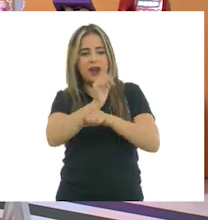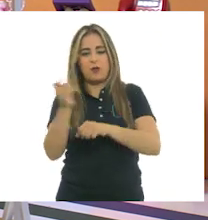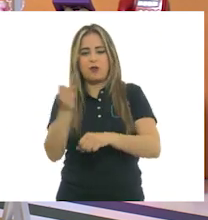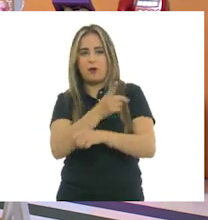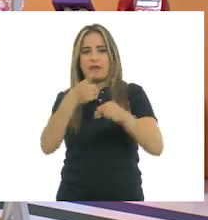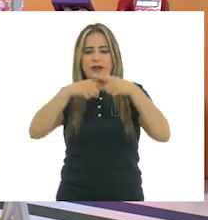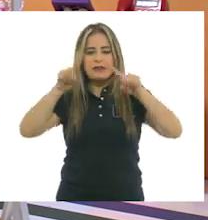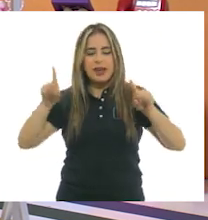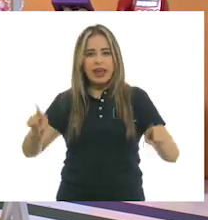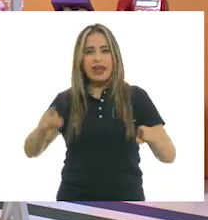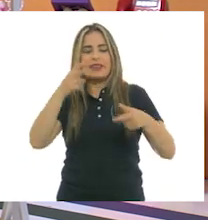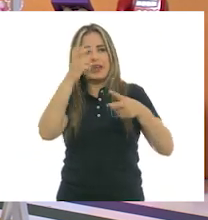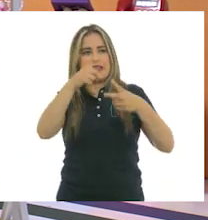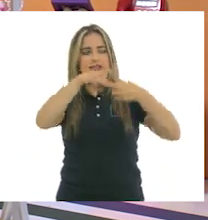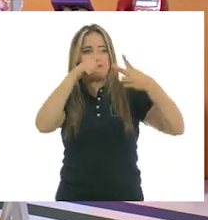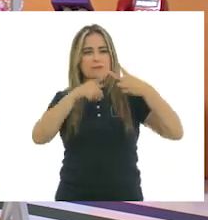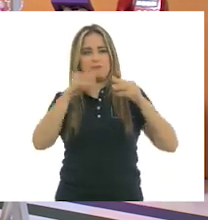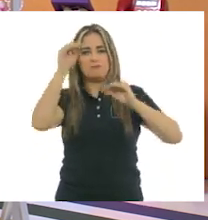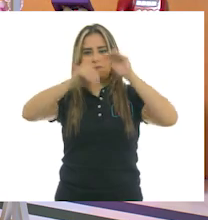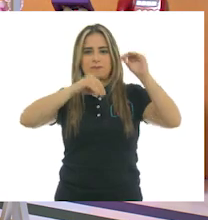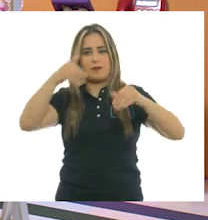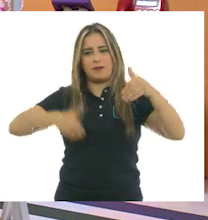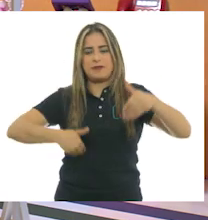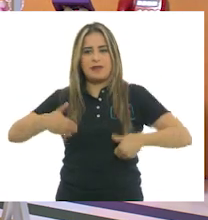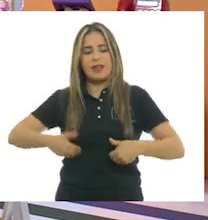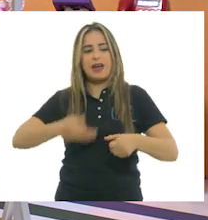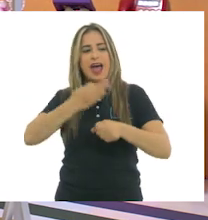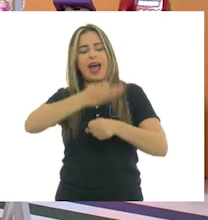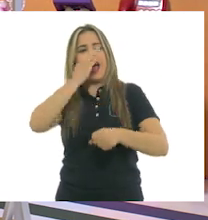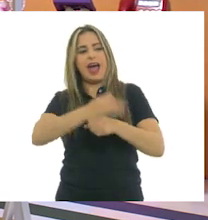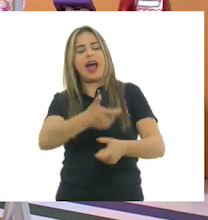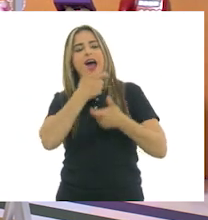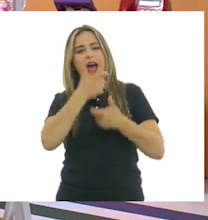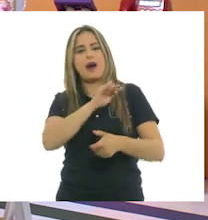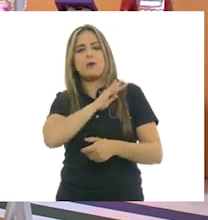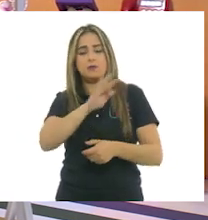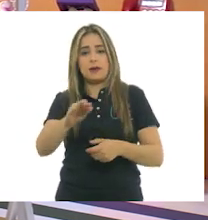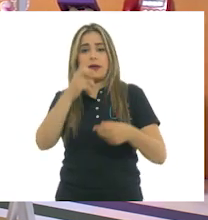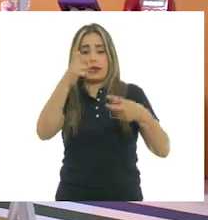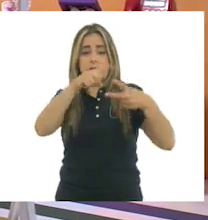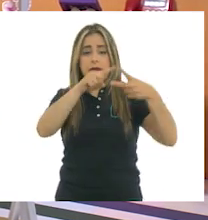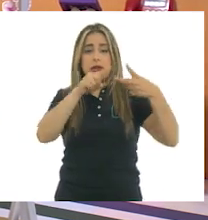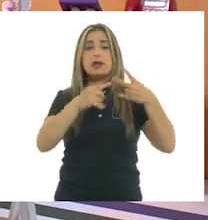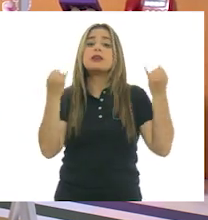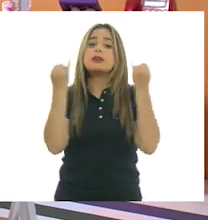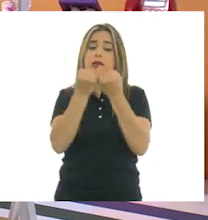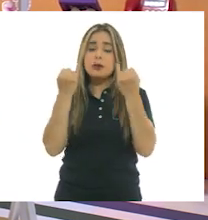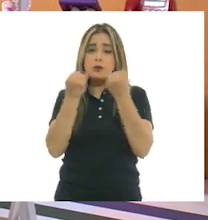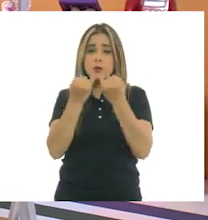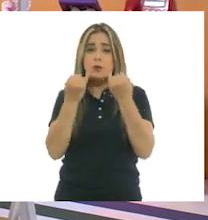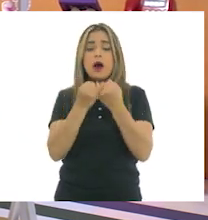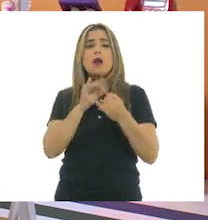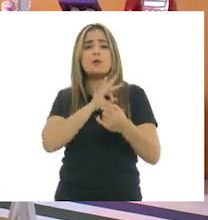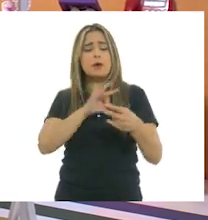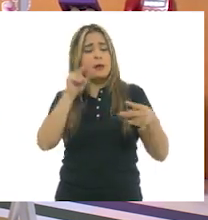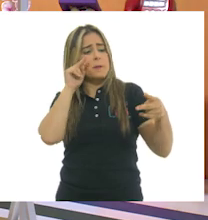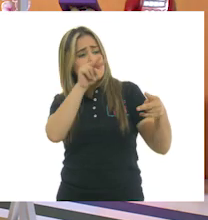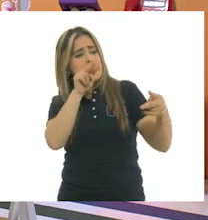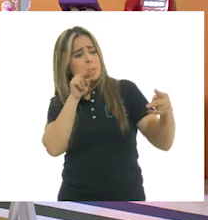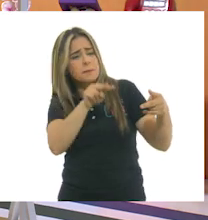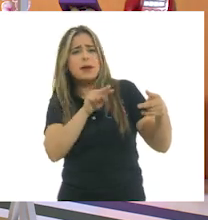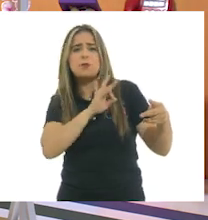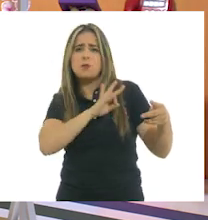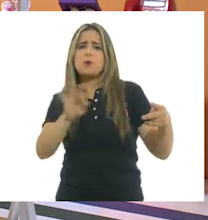Pero la exaltación y el contraste se puede dar también de manera meramente visual. ¿Cómo?